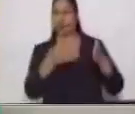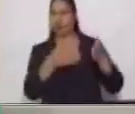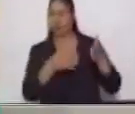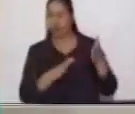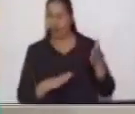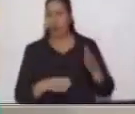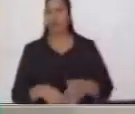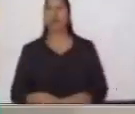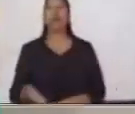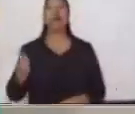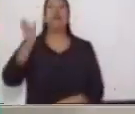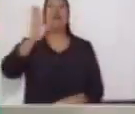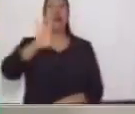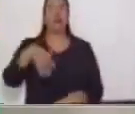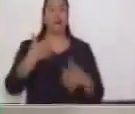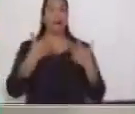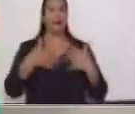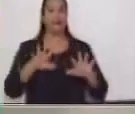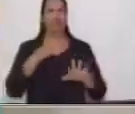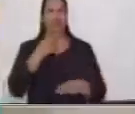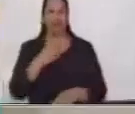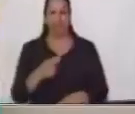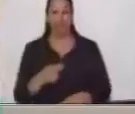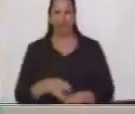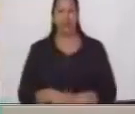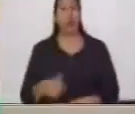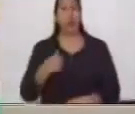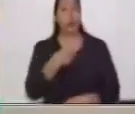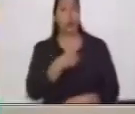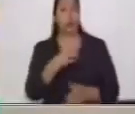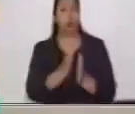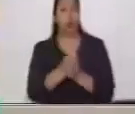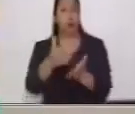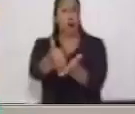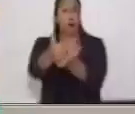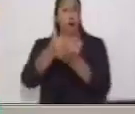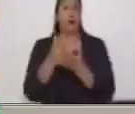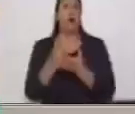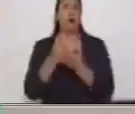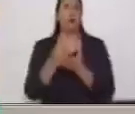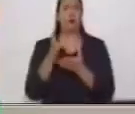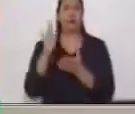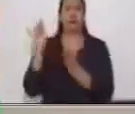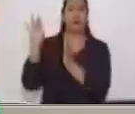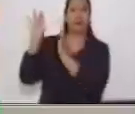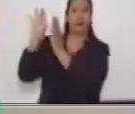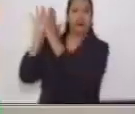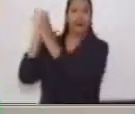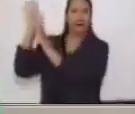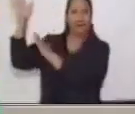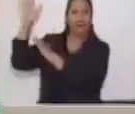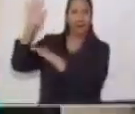la vamos a responder. Quiero que me ayudes. Vamos a colocarlo un momento acá para que tú puedas ayudarme a responder.